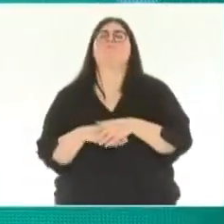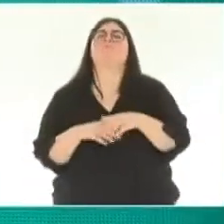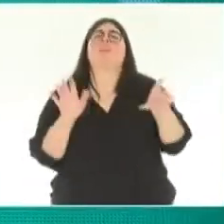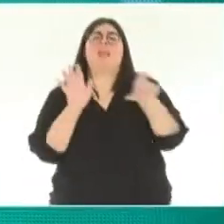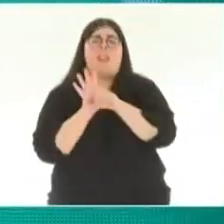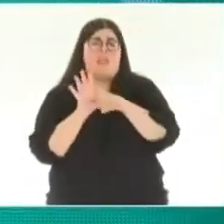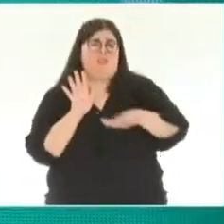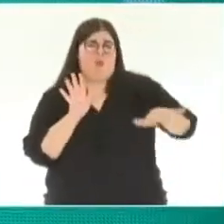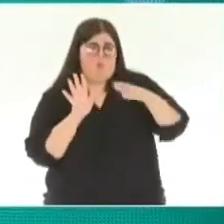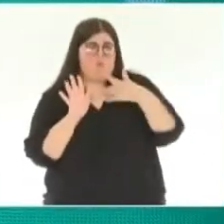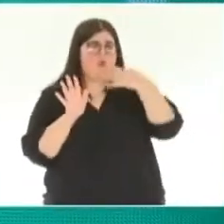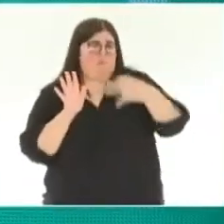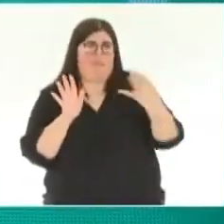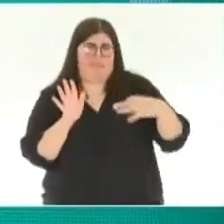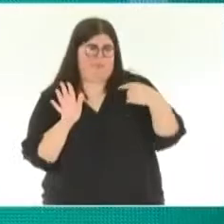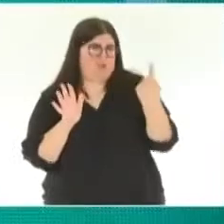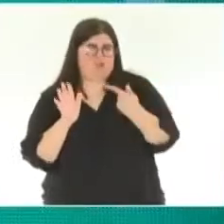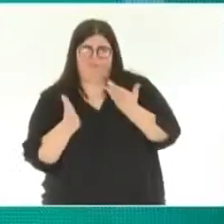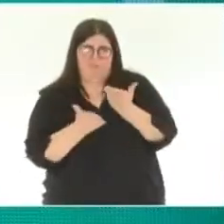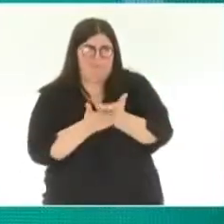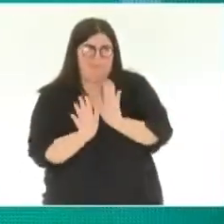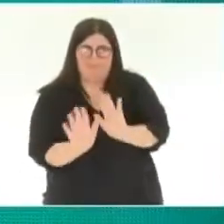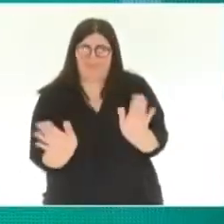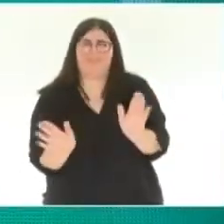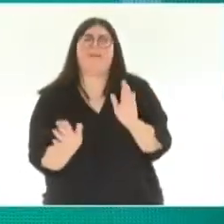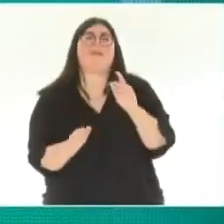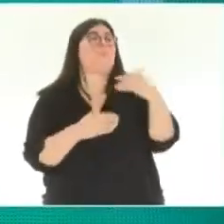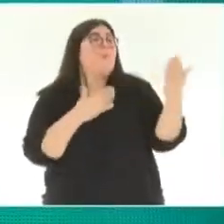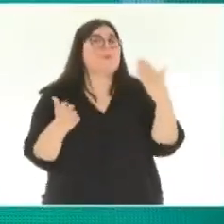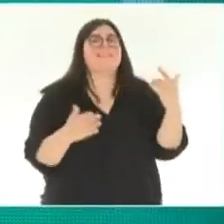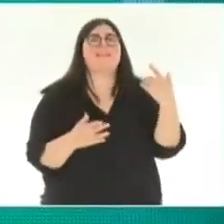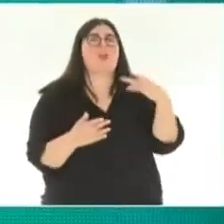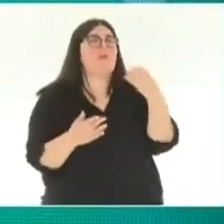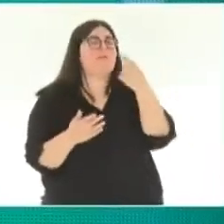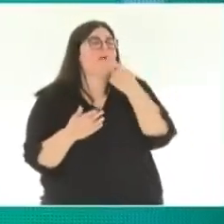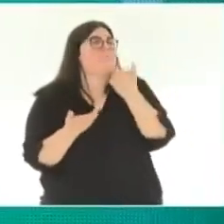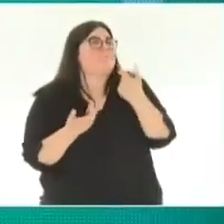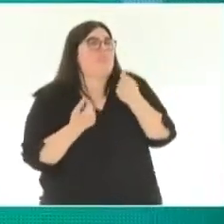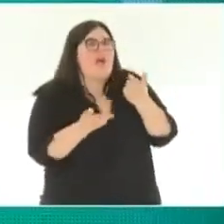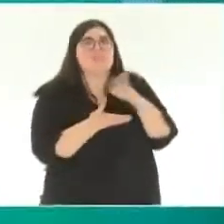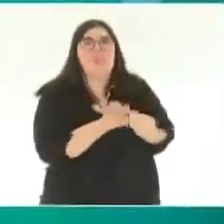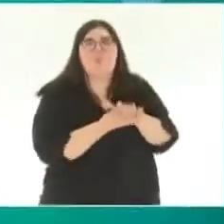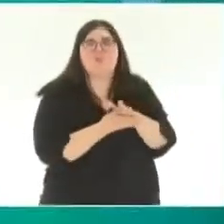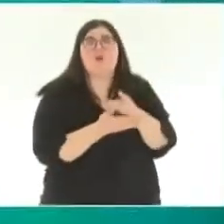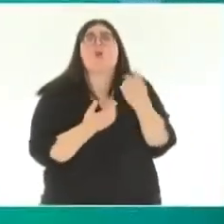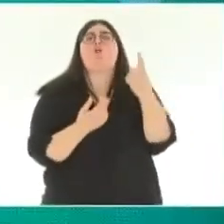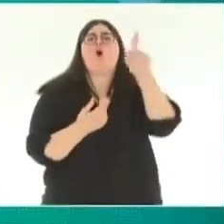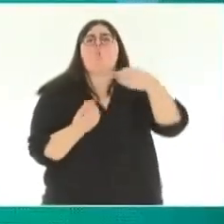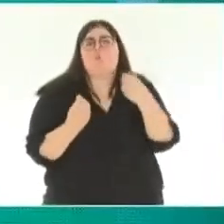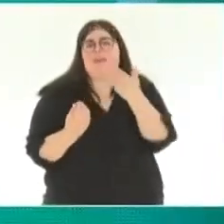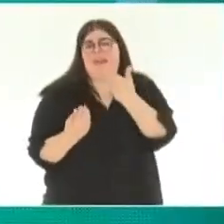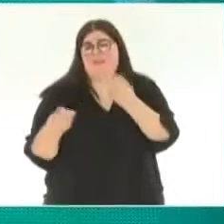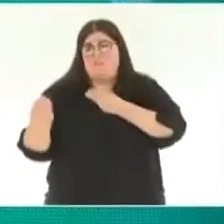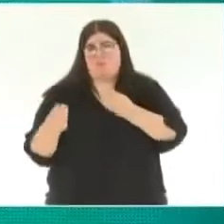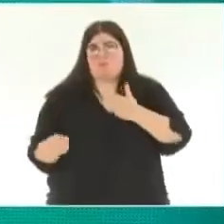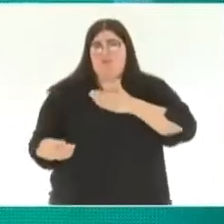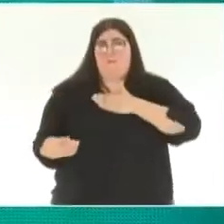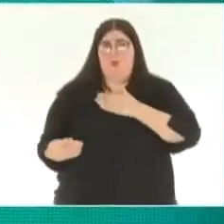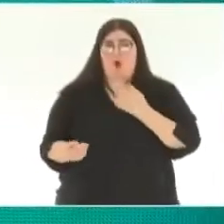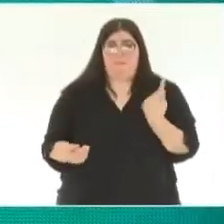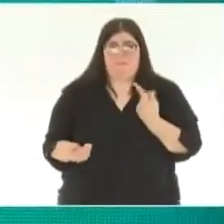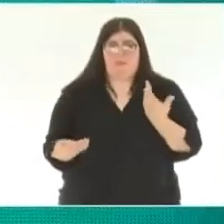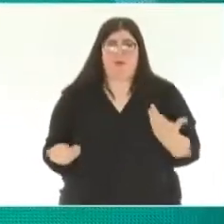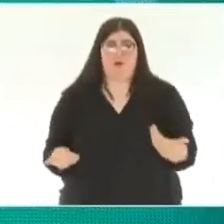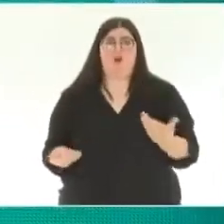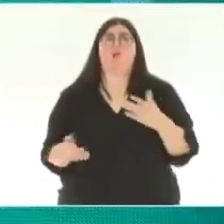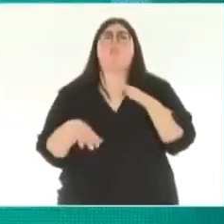se cumpla porque nosotros tenemos que responder a los vecinos con un presupuesto propio y con decisiones que sean a cargo